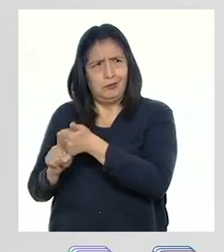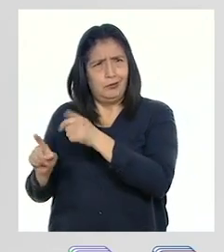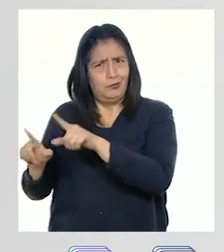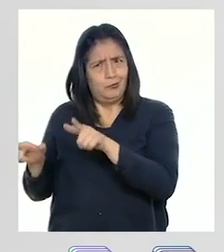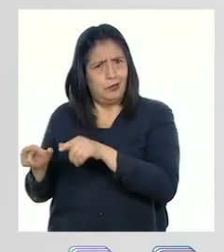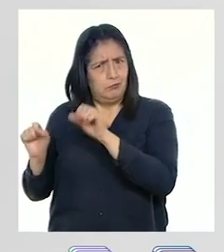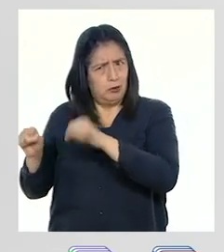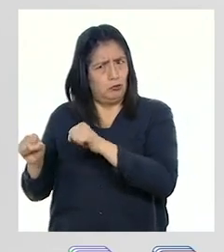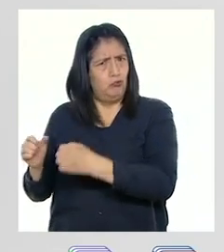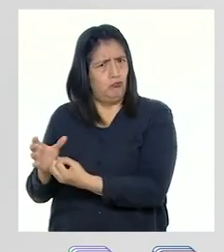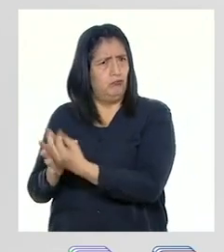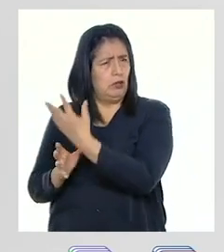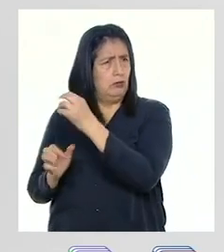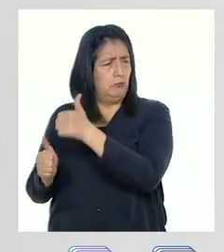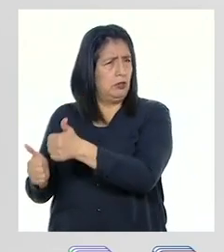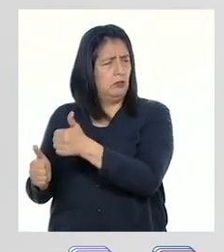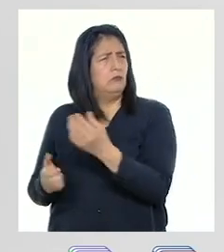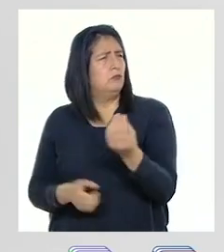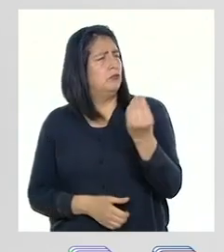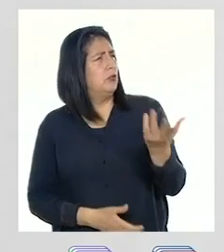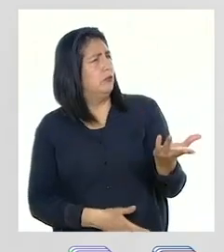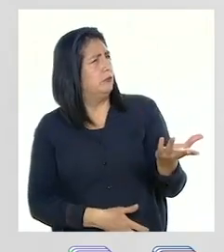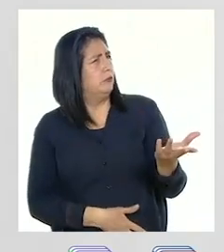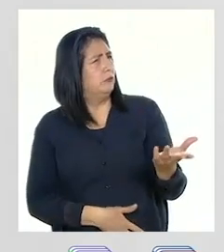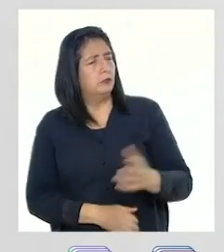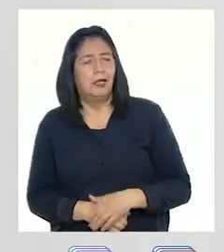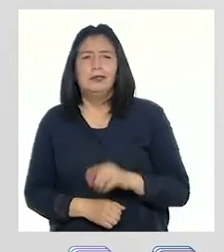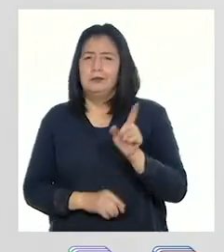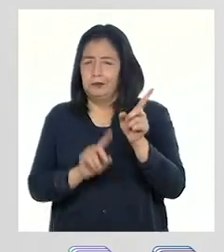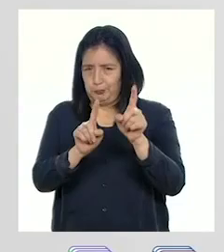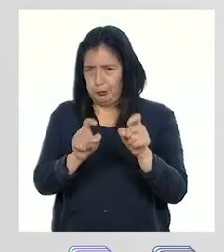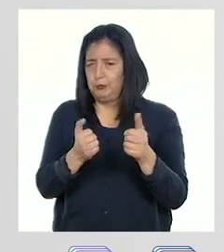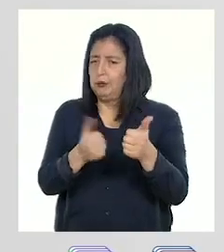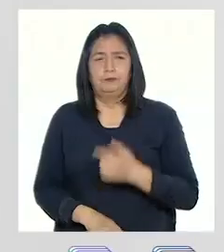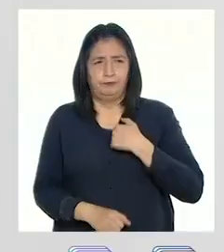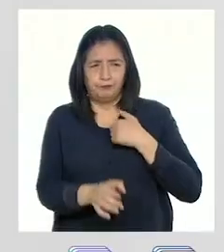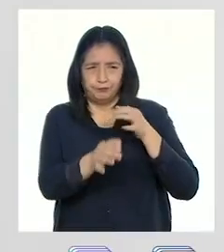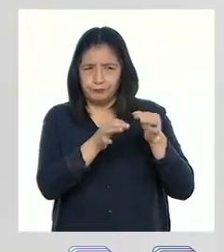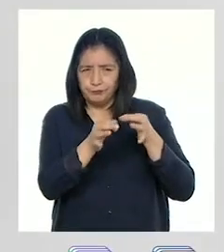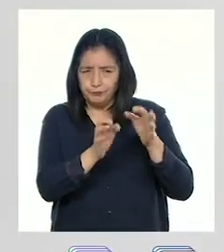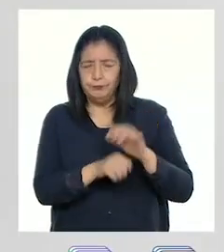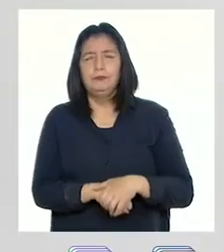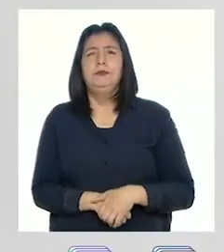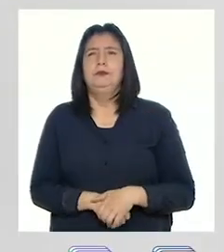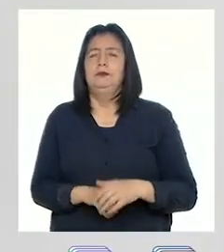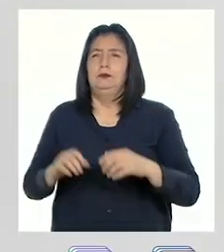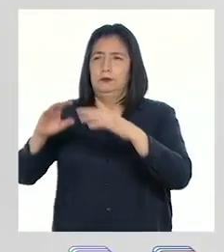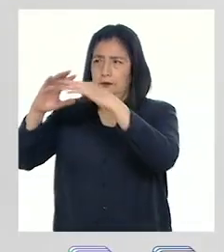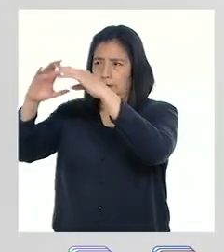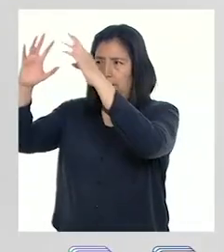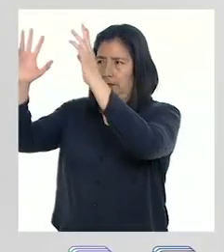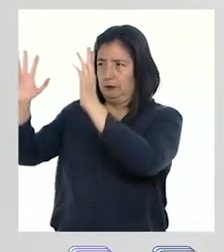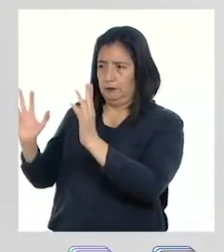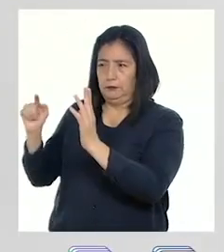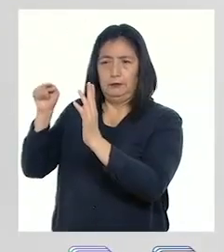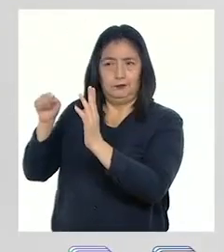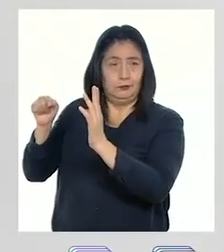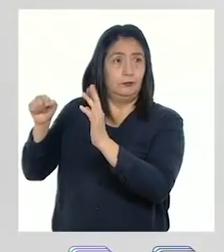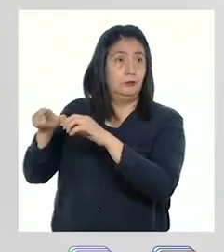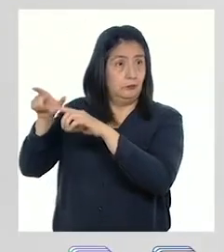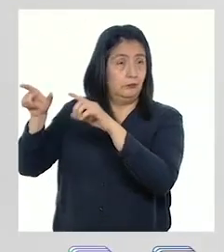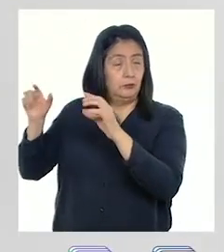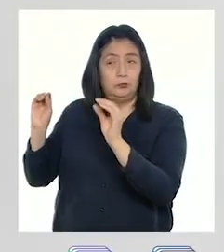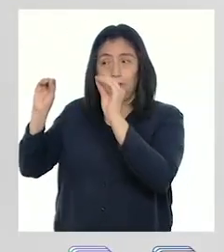pero que crecen fuertes y sanas. ¿Por qué pasa eso? Buena pregunta, Pati. Los invernaderos son